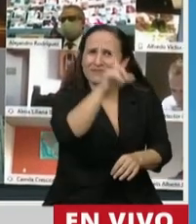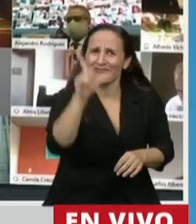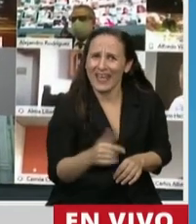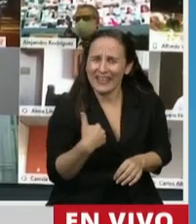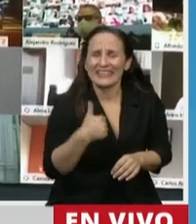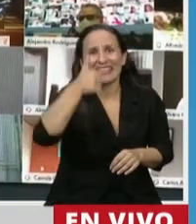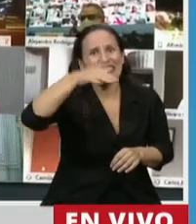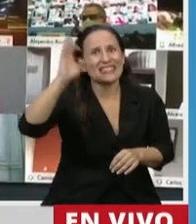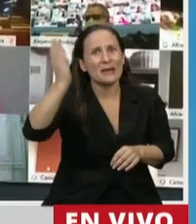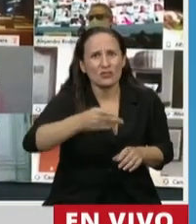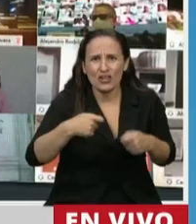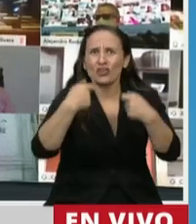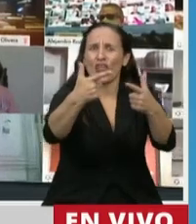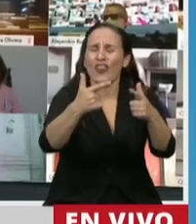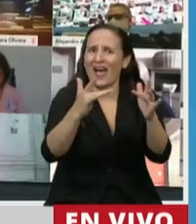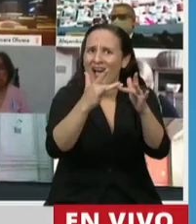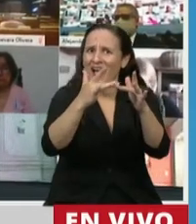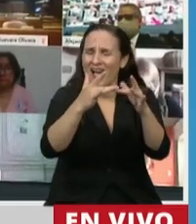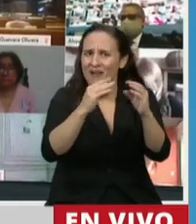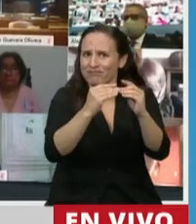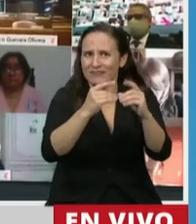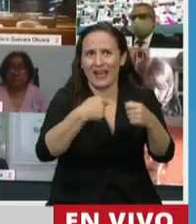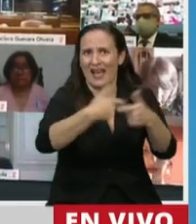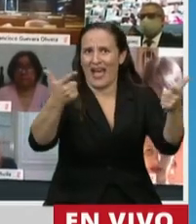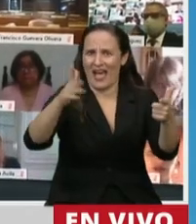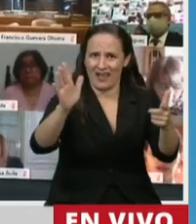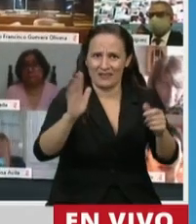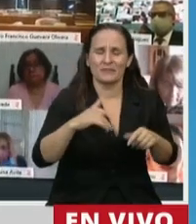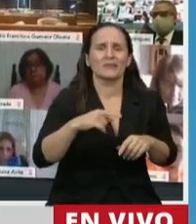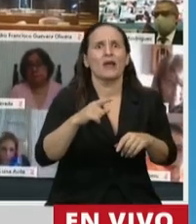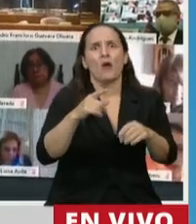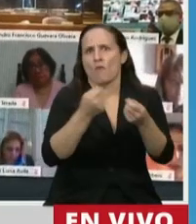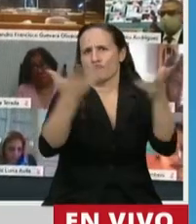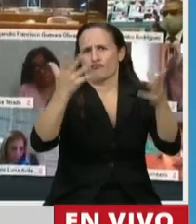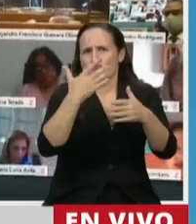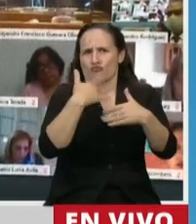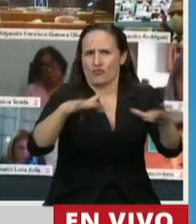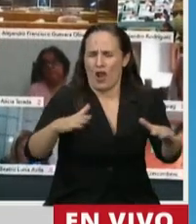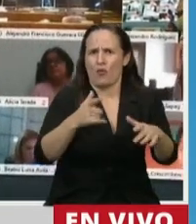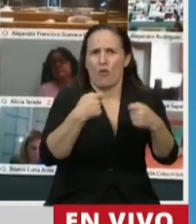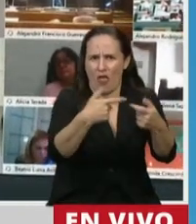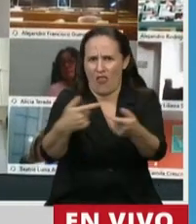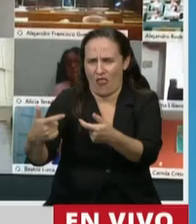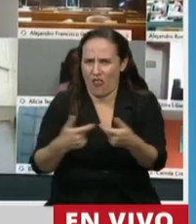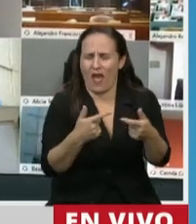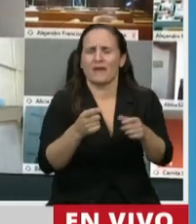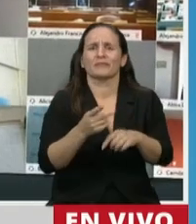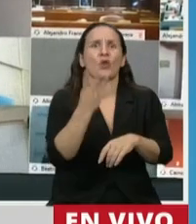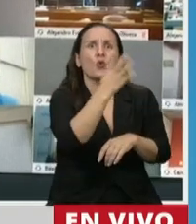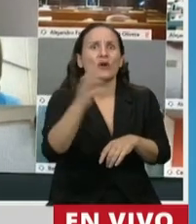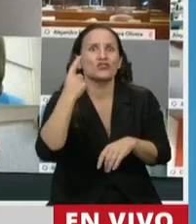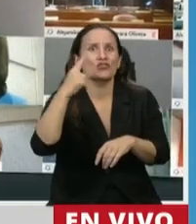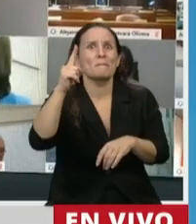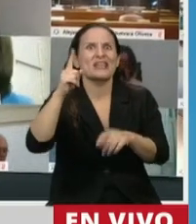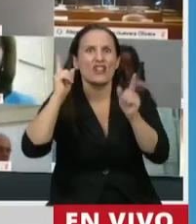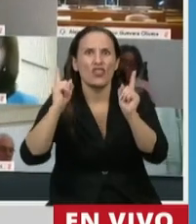es decir que 5.175.834 estudiantes accedieron a esto. Más de 400.000